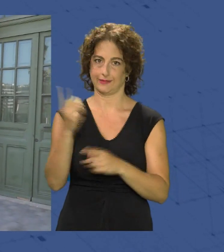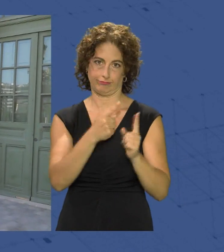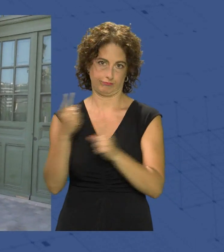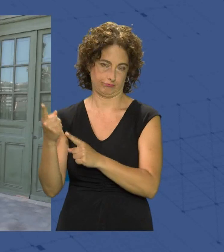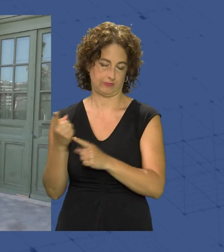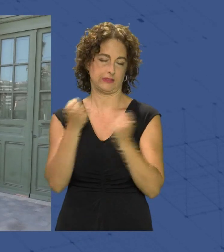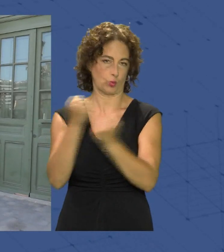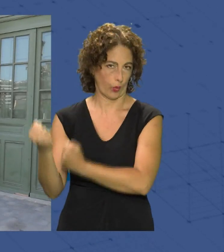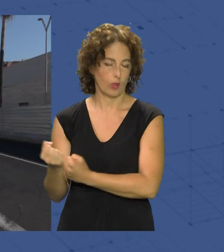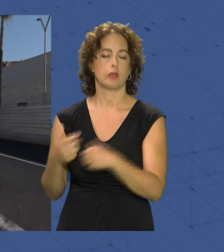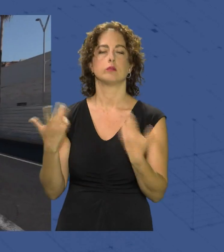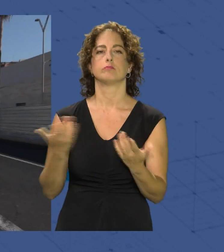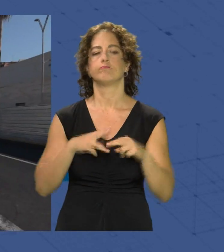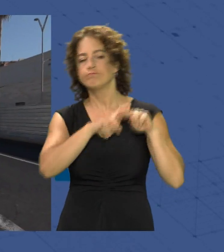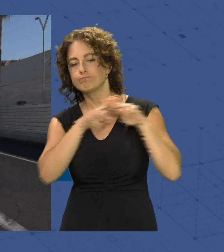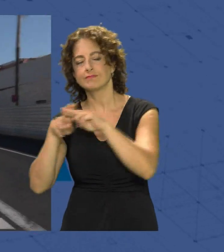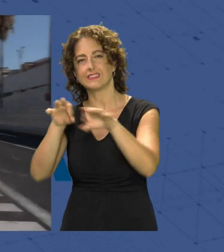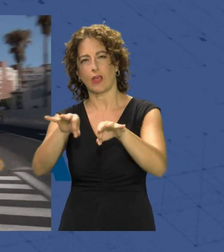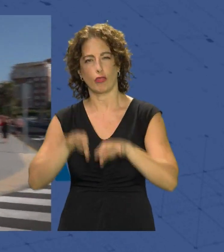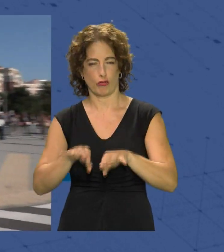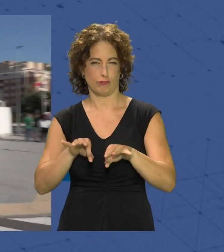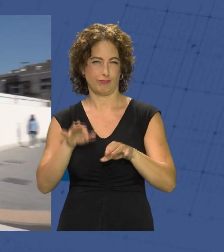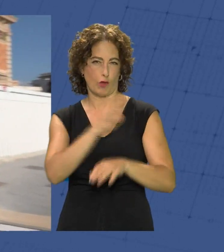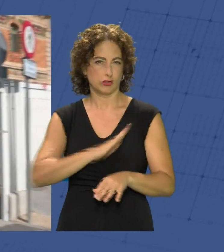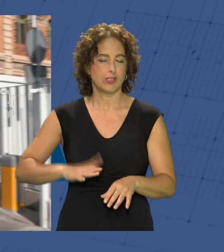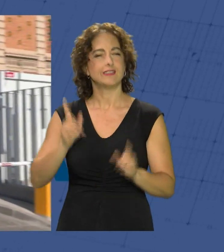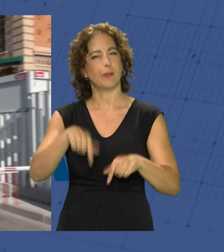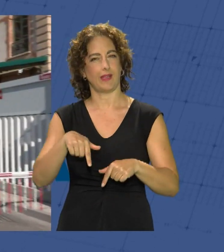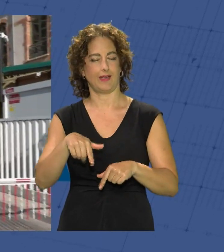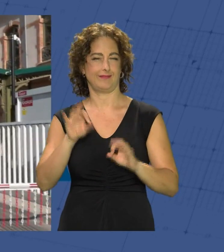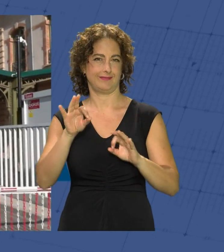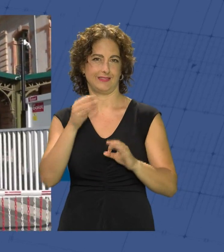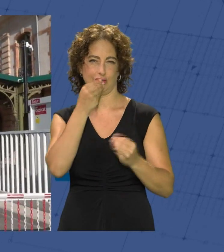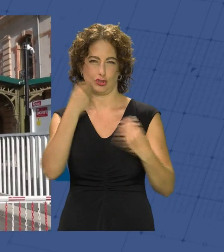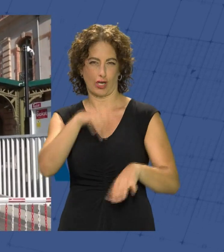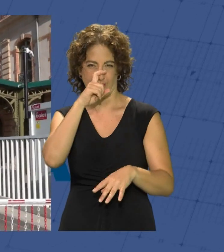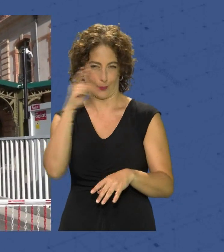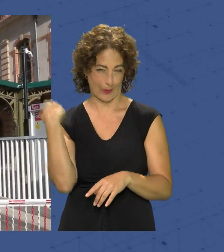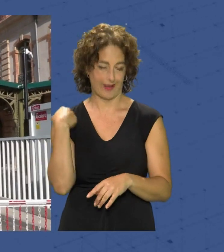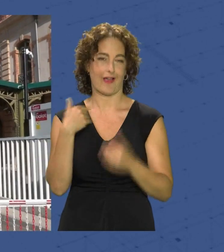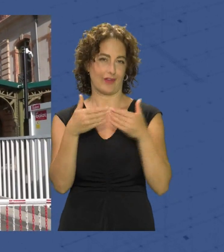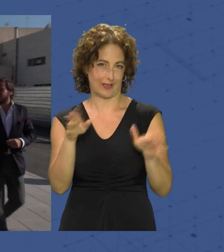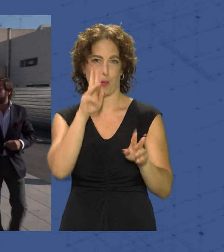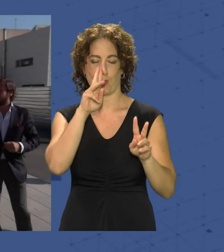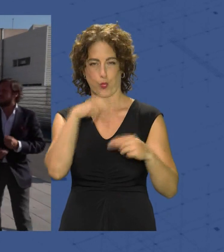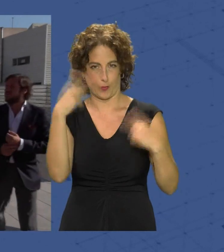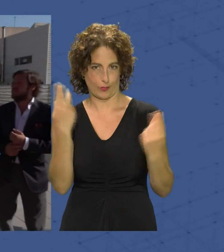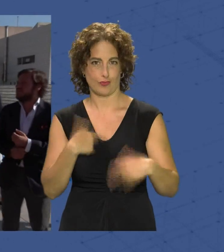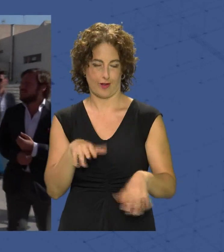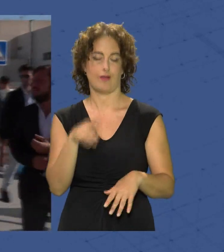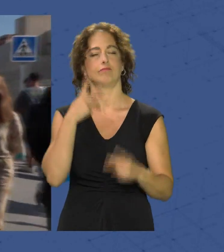han recorrido la estación provisional y la histórica de nuevo abierta al público. Además, han anunciado que esta semana